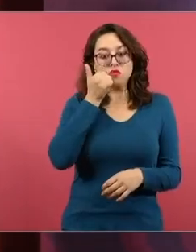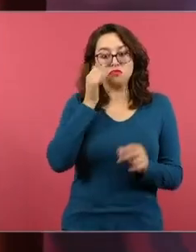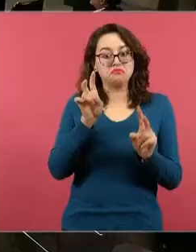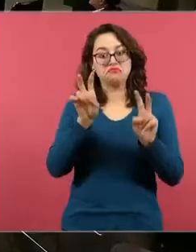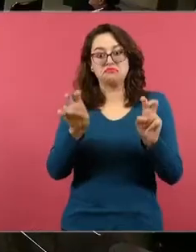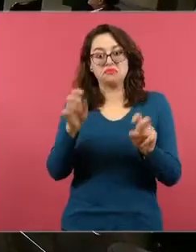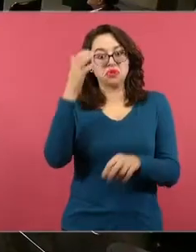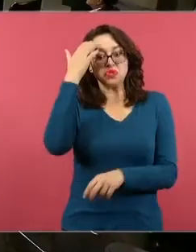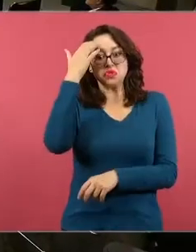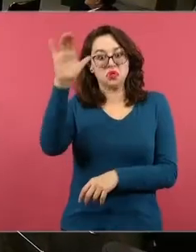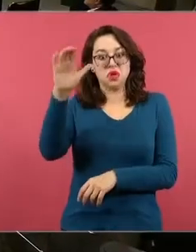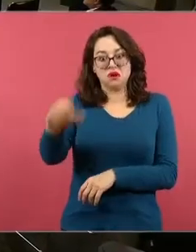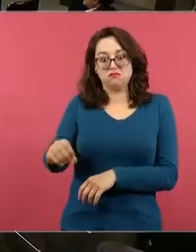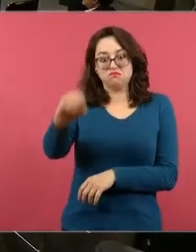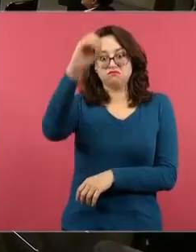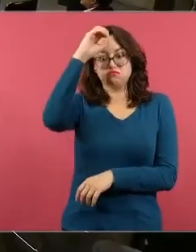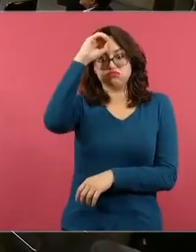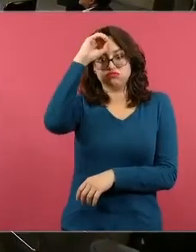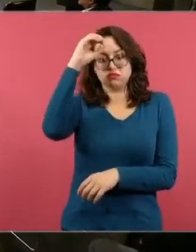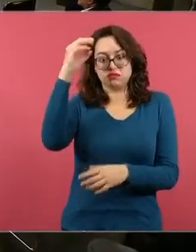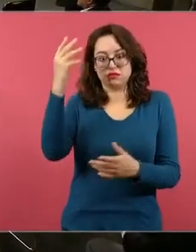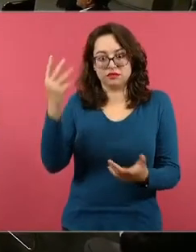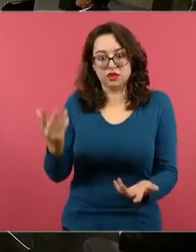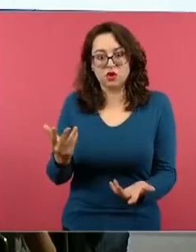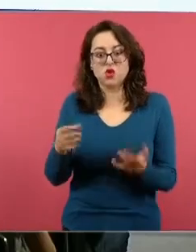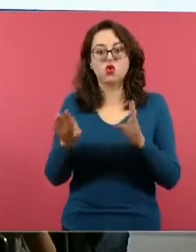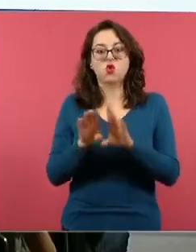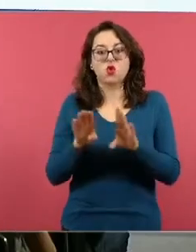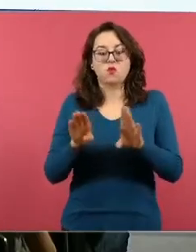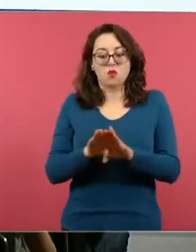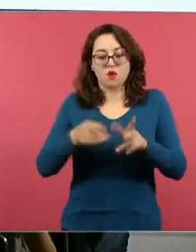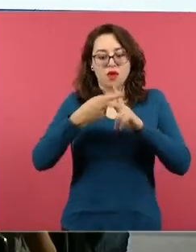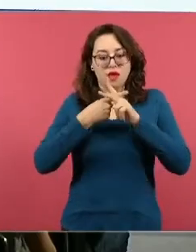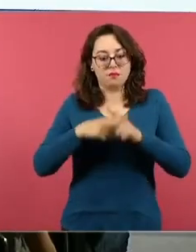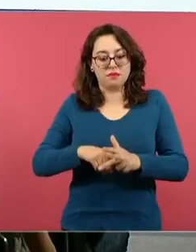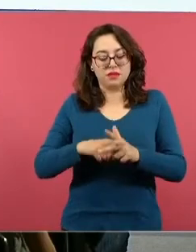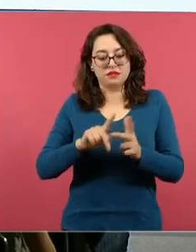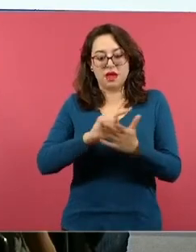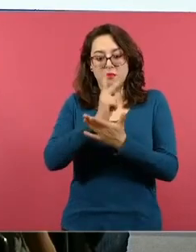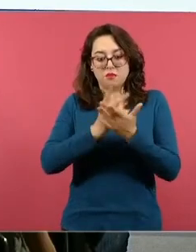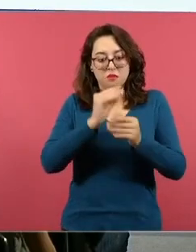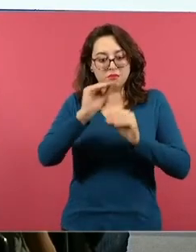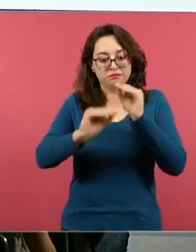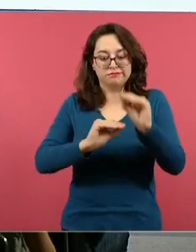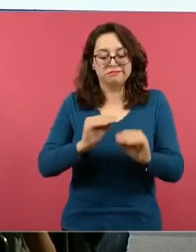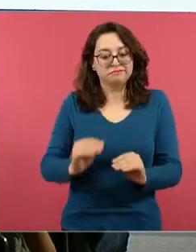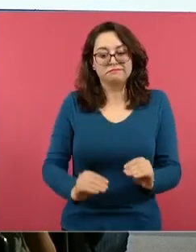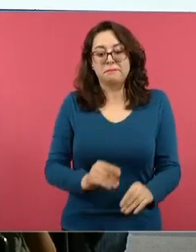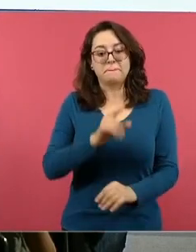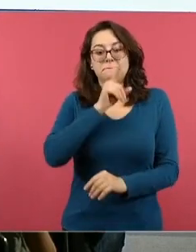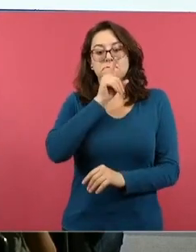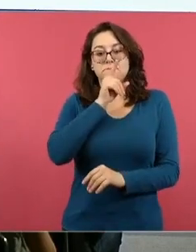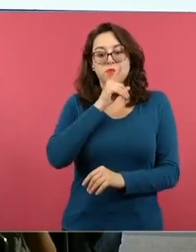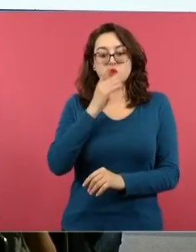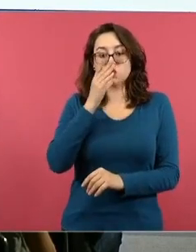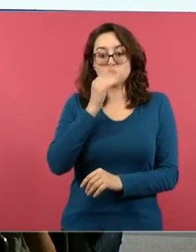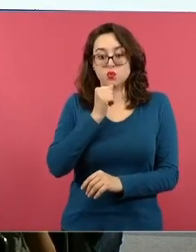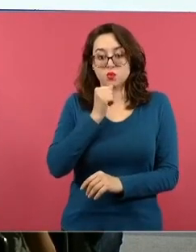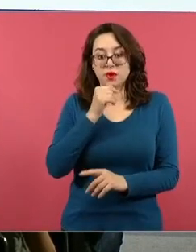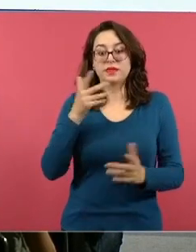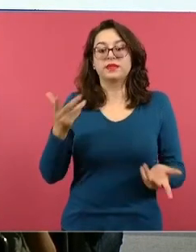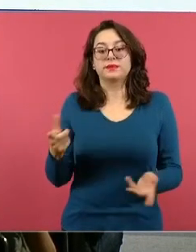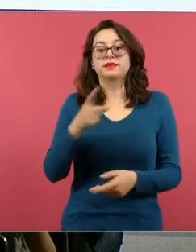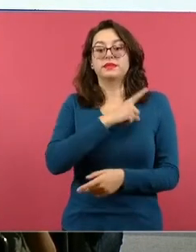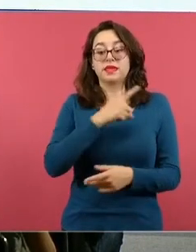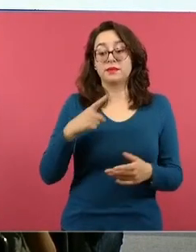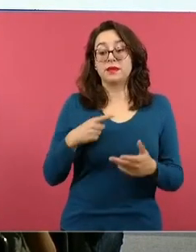en esta parte se le pide que si no conoce los estados de agregación del agua,